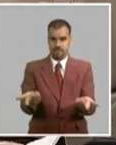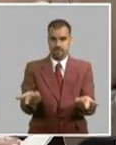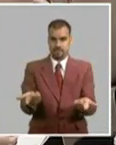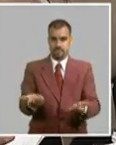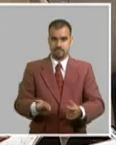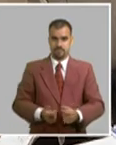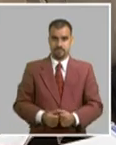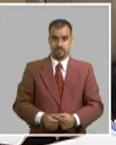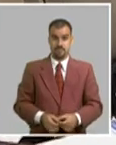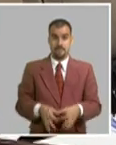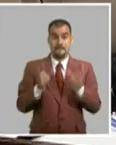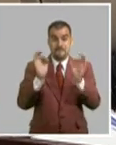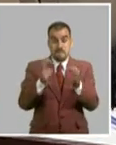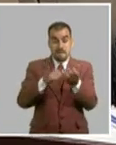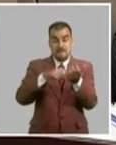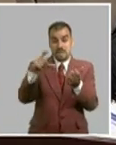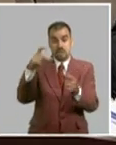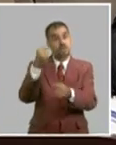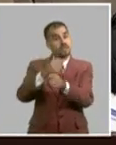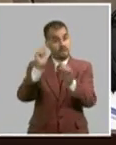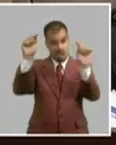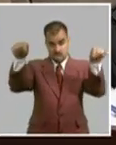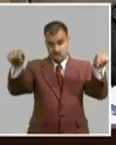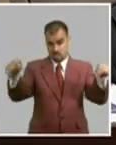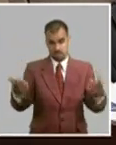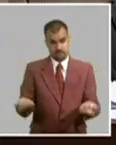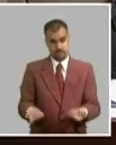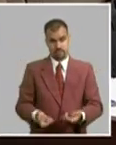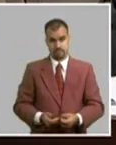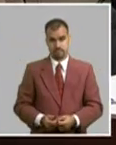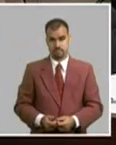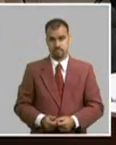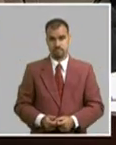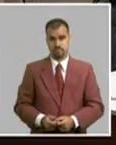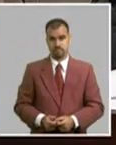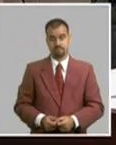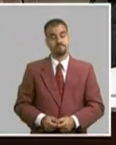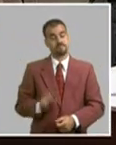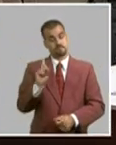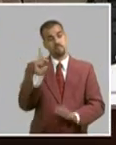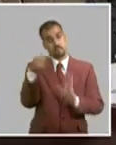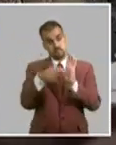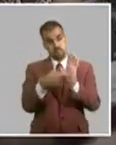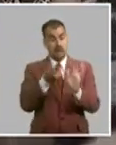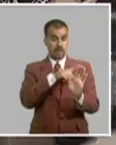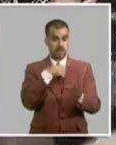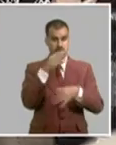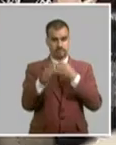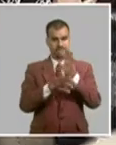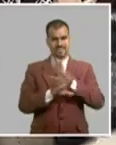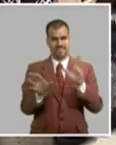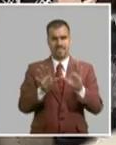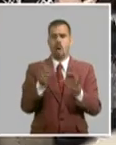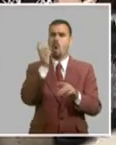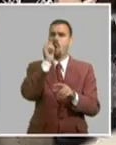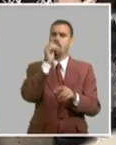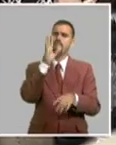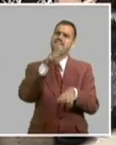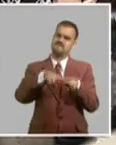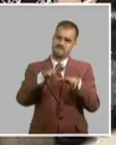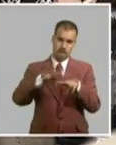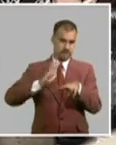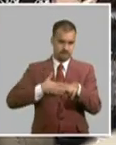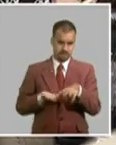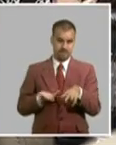con el propio partido trabajando en eso. Y por eso me parece que hay un elemento que se dijo aquí ayer por el compañero de La Habana. Que es